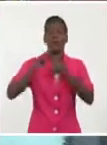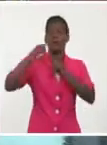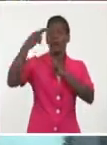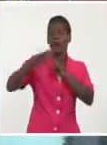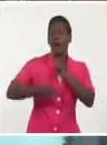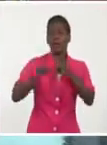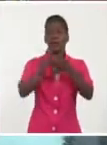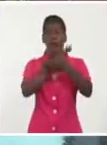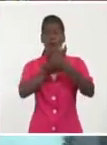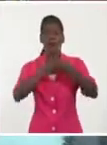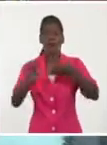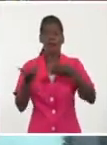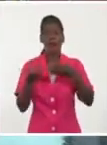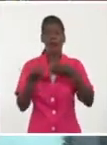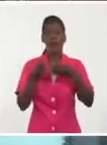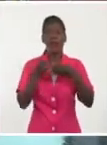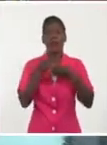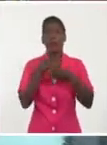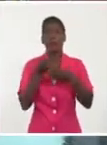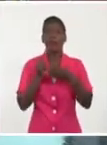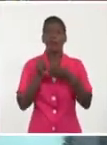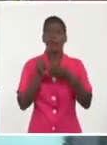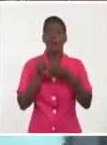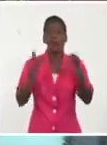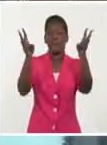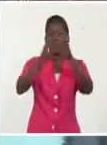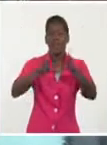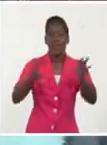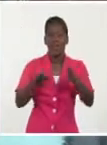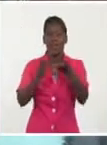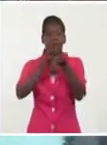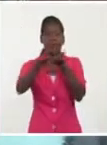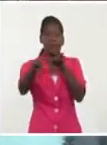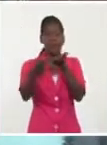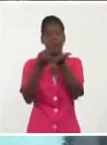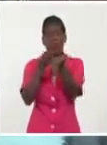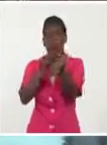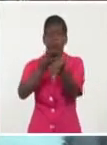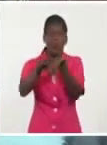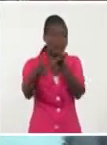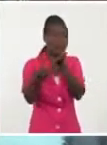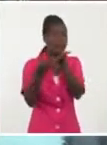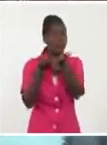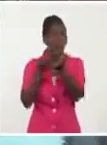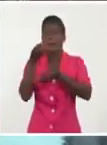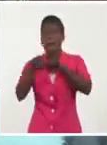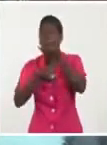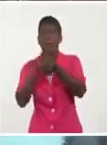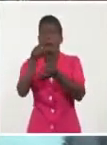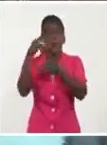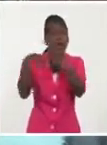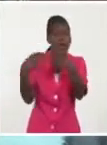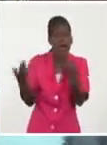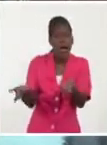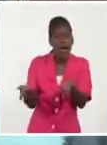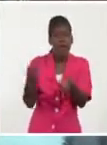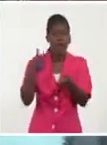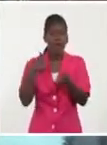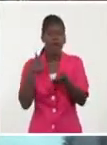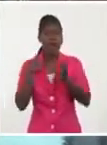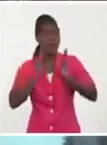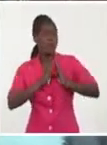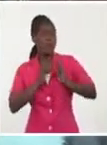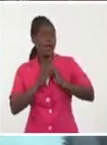fueron contándose cosas, compartiendo preocupaciones, compartiendo sensaciones y terminaron escribiendo un texto a cuatro